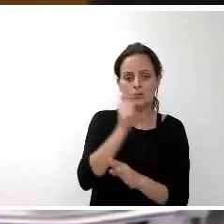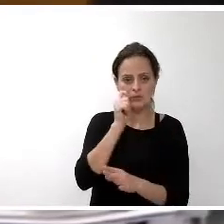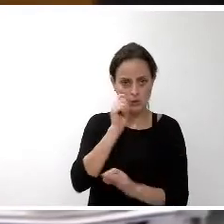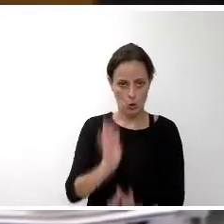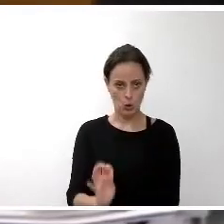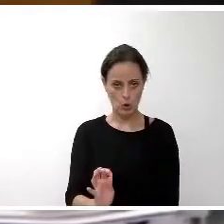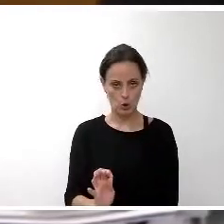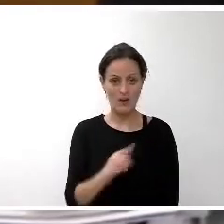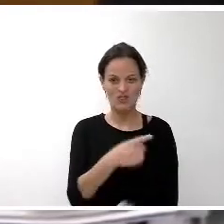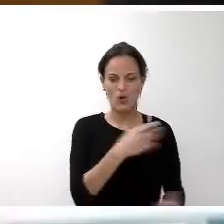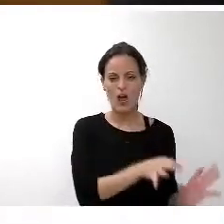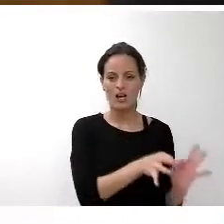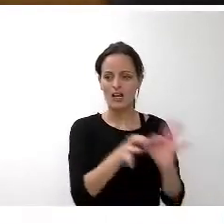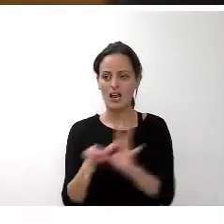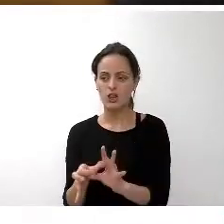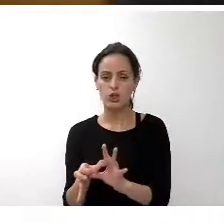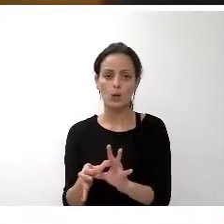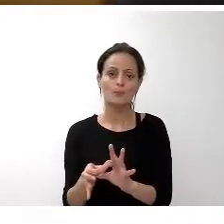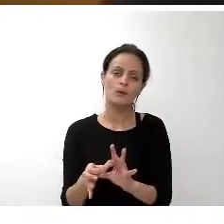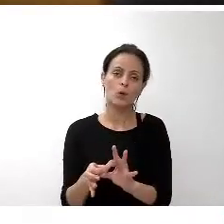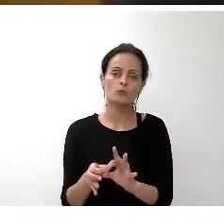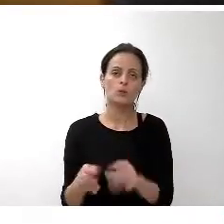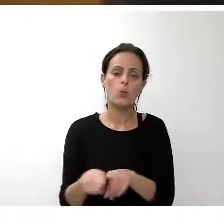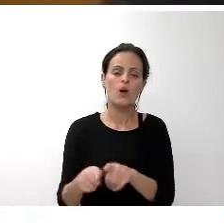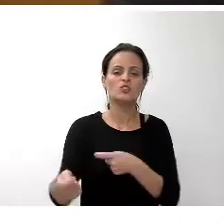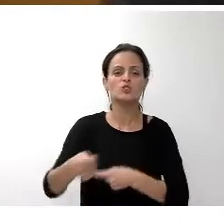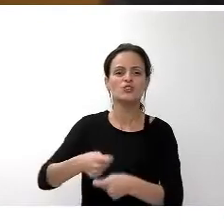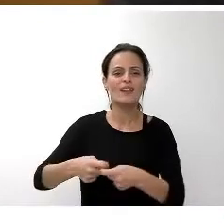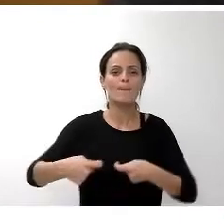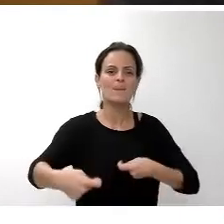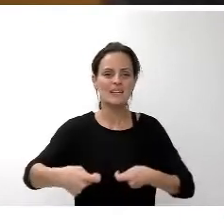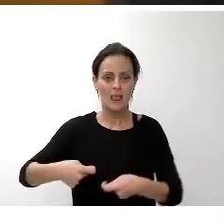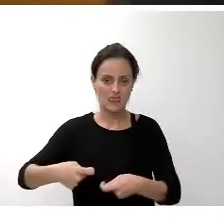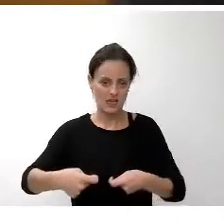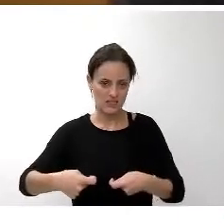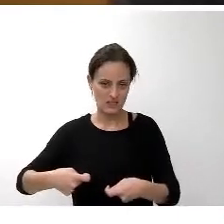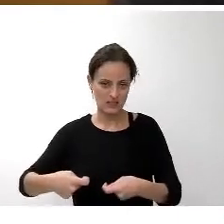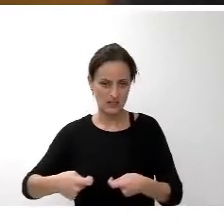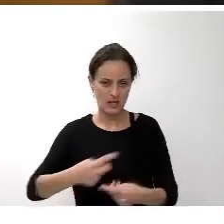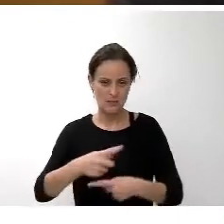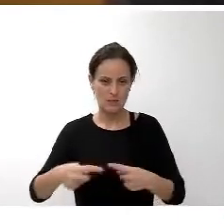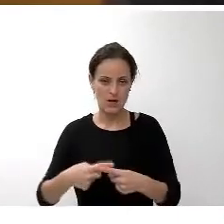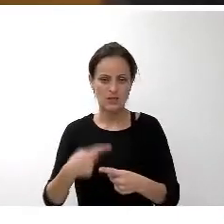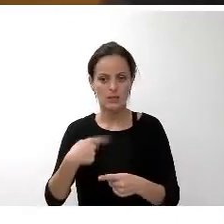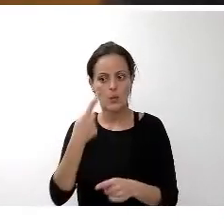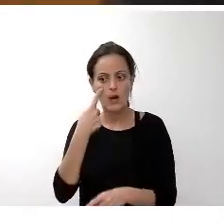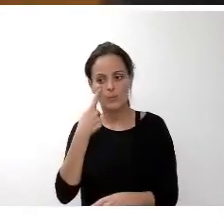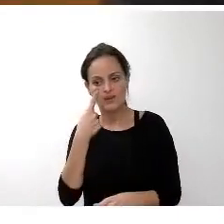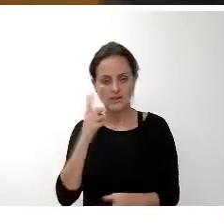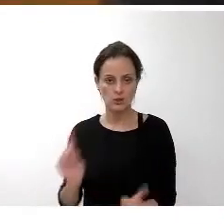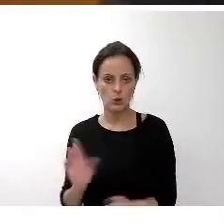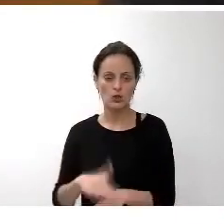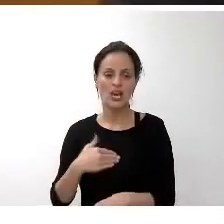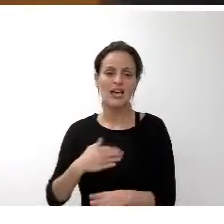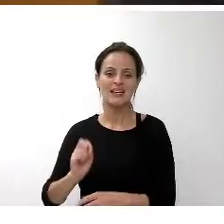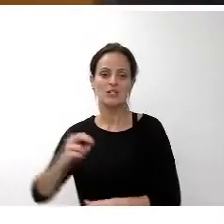que tienen que ver con una serie de sociedades mercantiles y la previsión de resultados en sus PAIF, como son